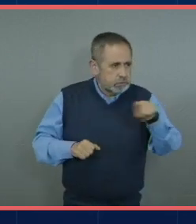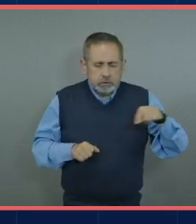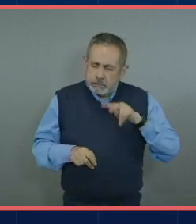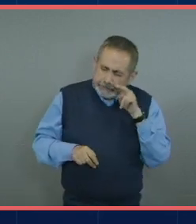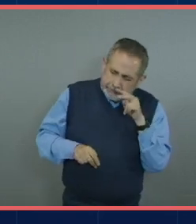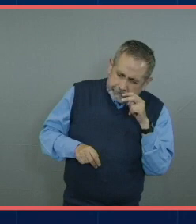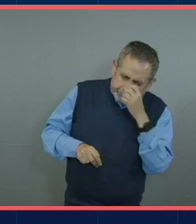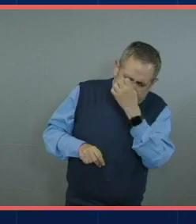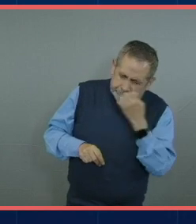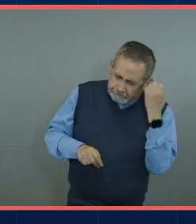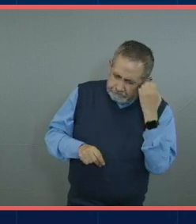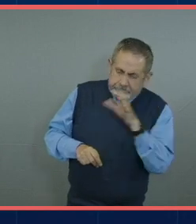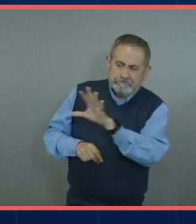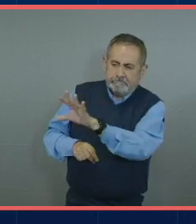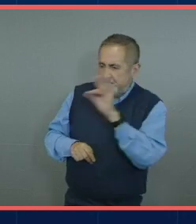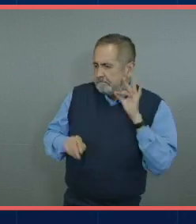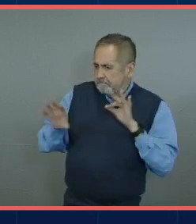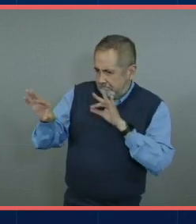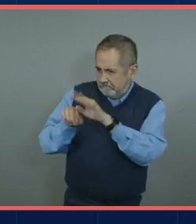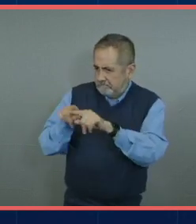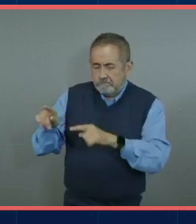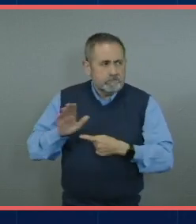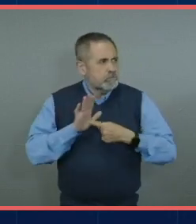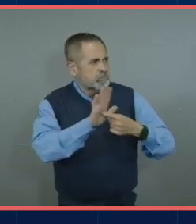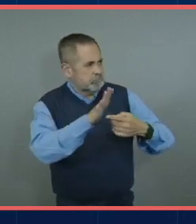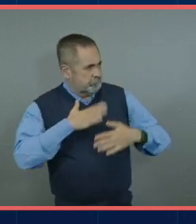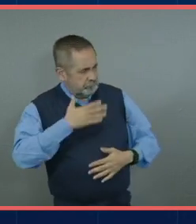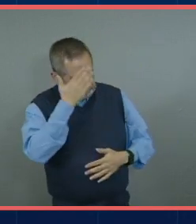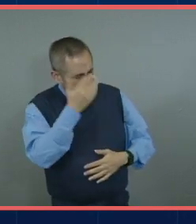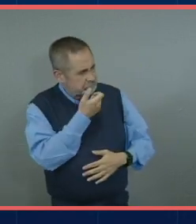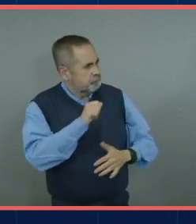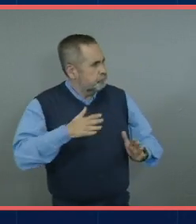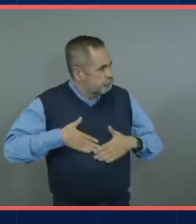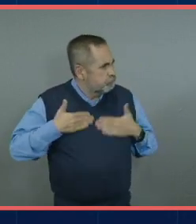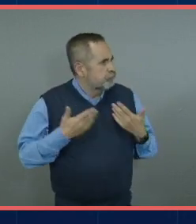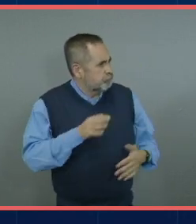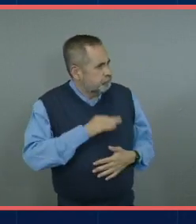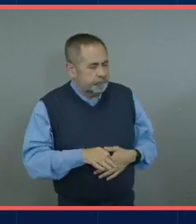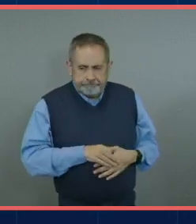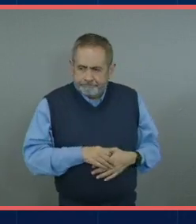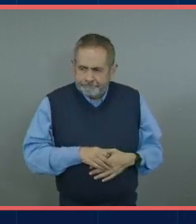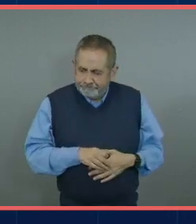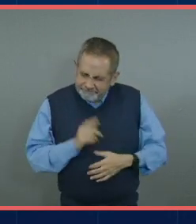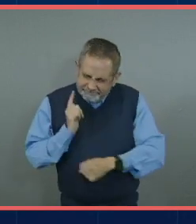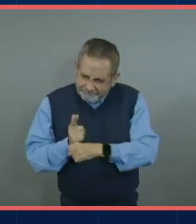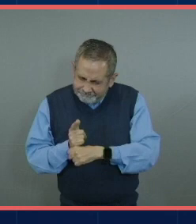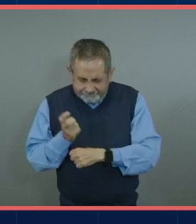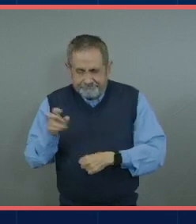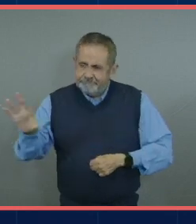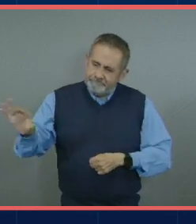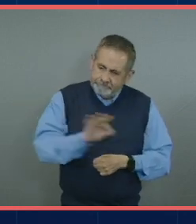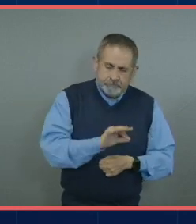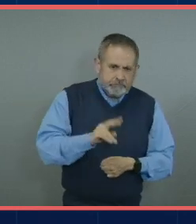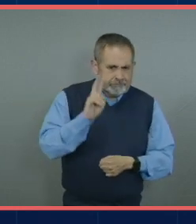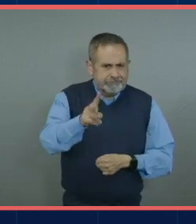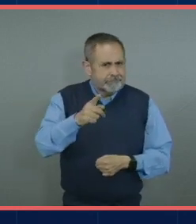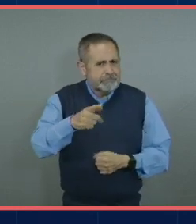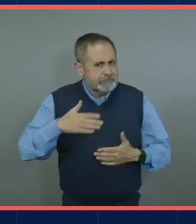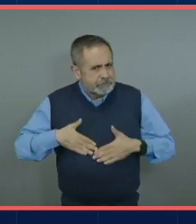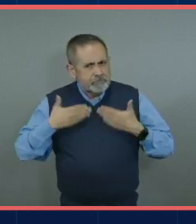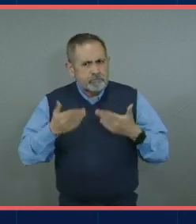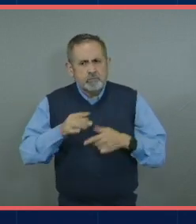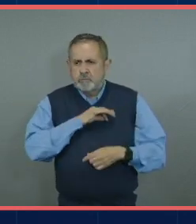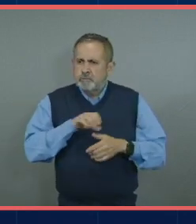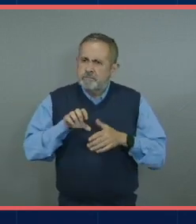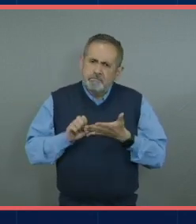líderes que están participando en los procesos de selección eso es algo súper importante y que de verdad tengan mucha confianza en ustedes porque ustedes pueden lograr